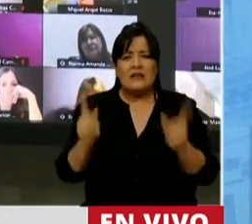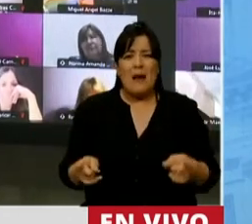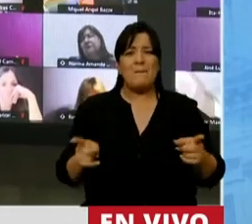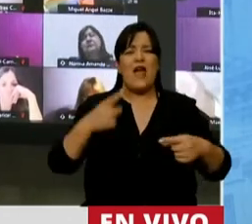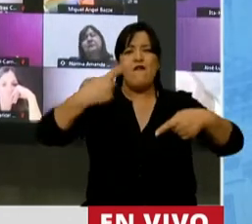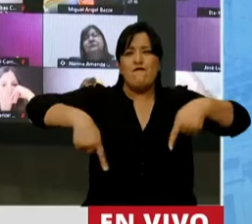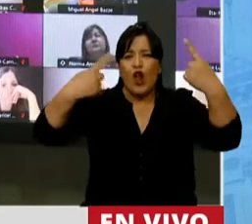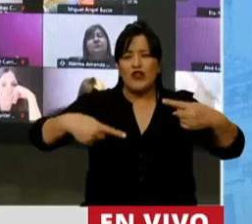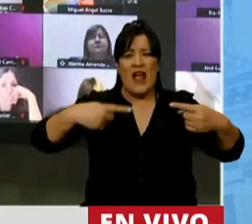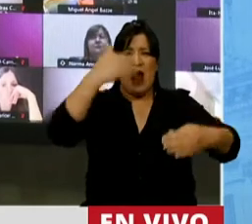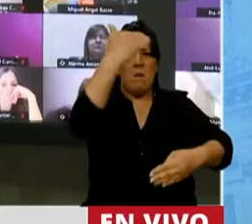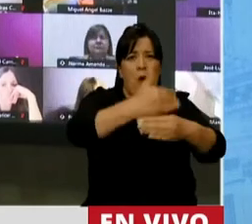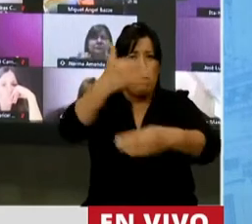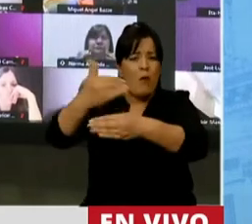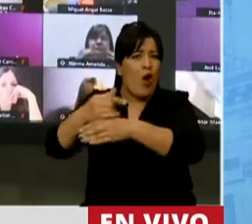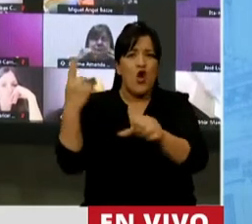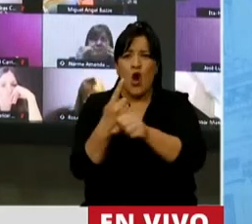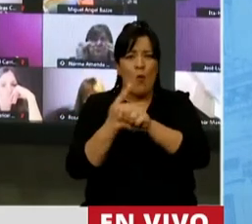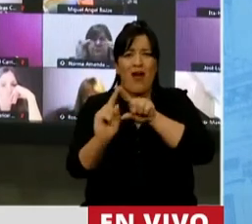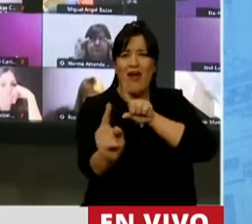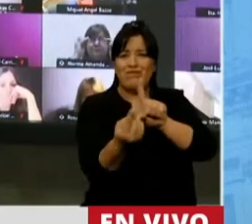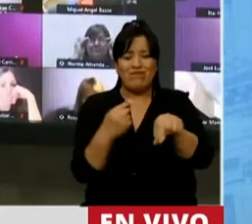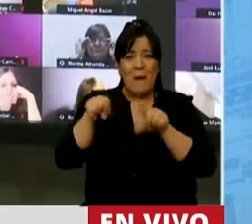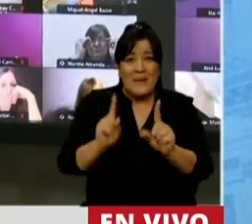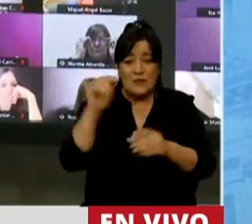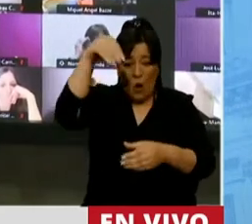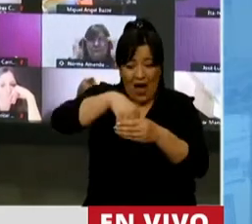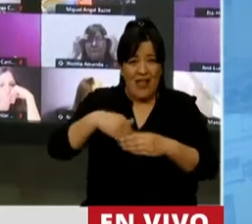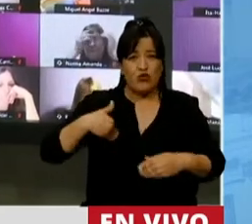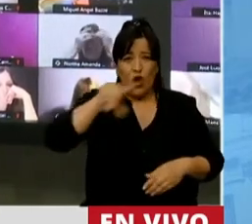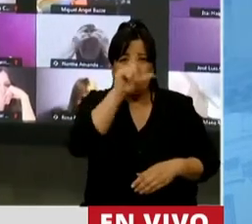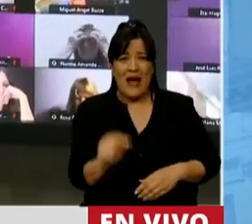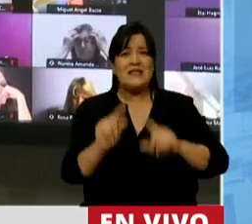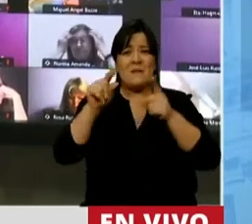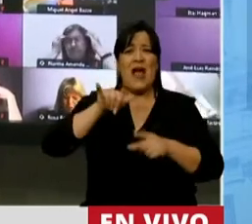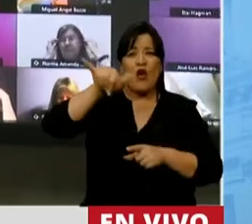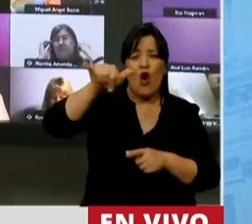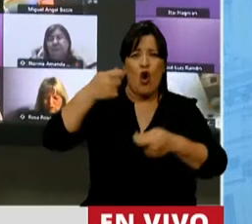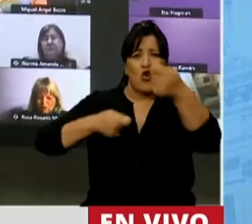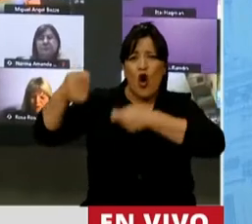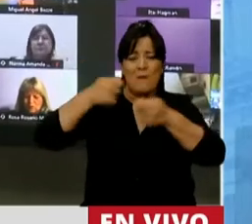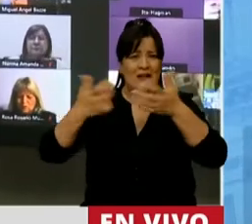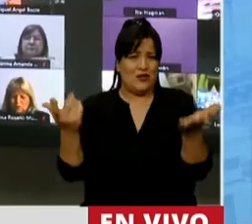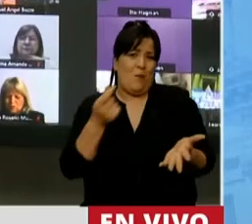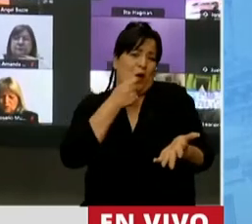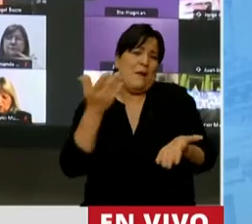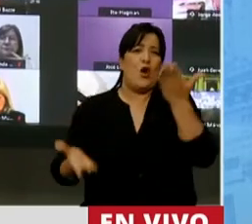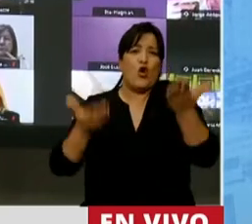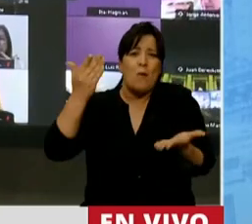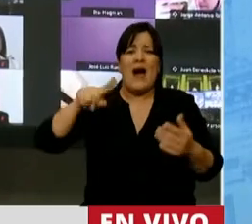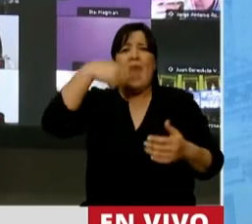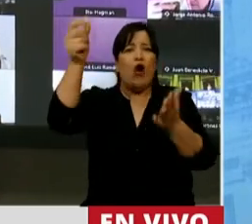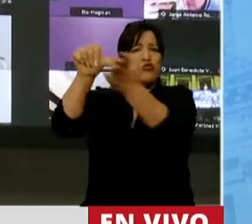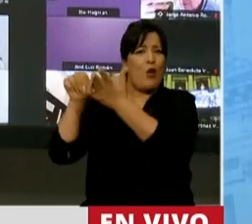internas, sin libre circulación dentro del país, situación aerocomercial. Si vamos a comparar con los